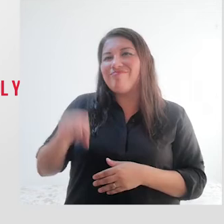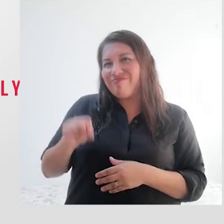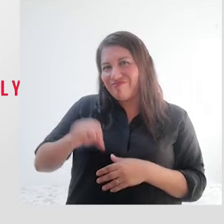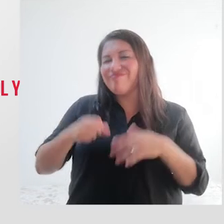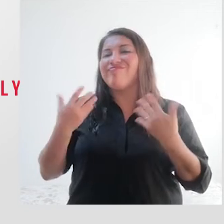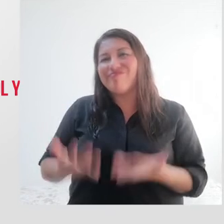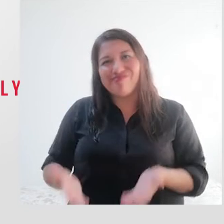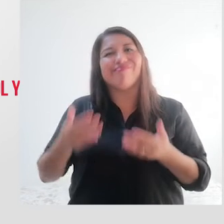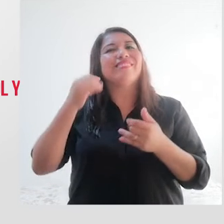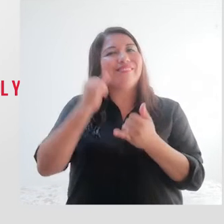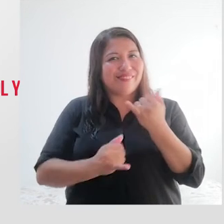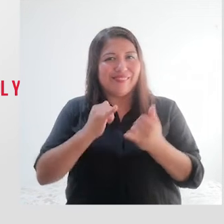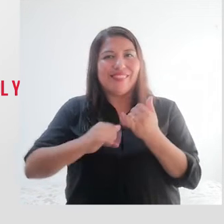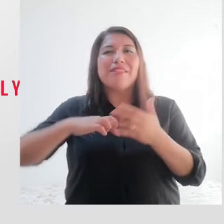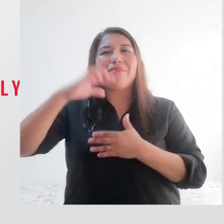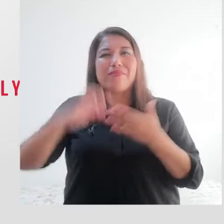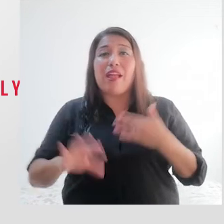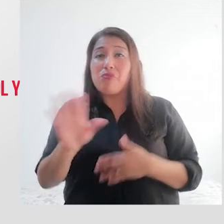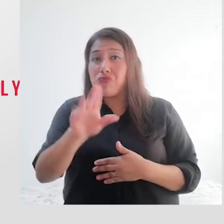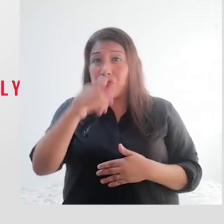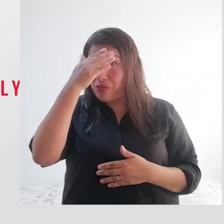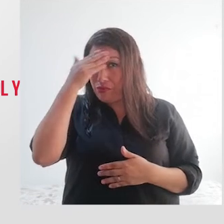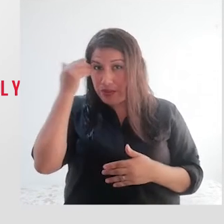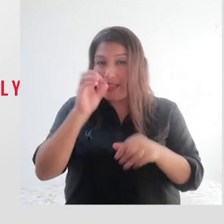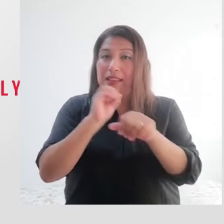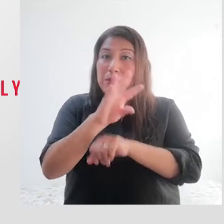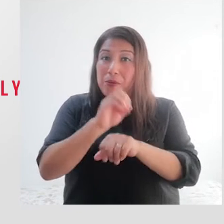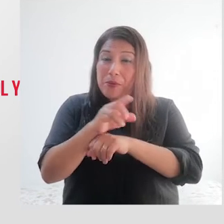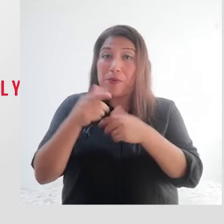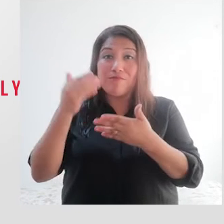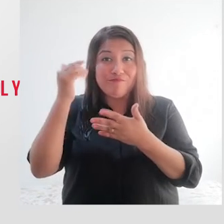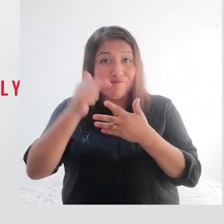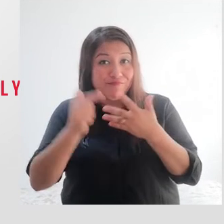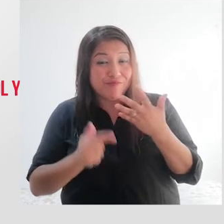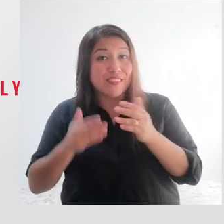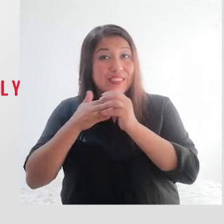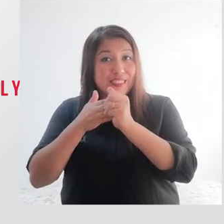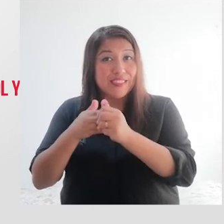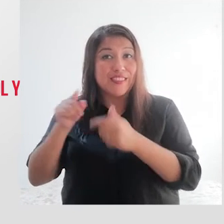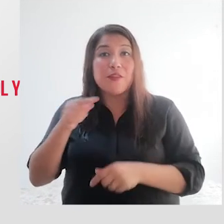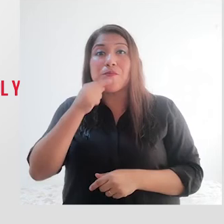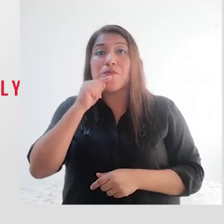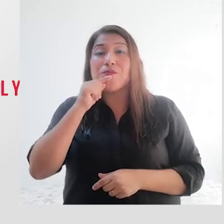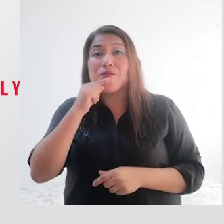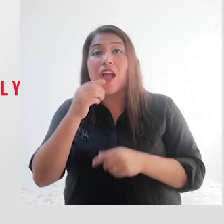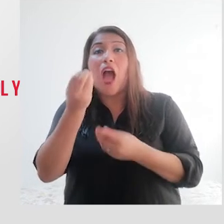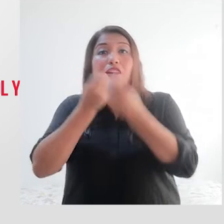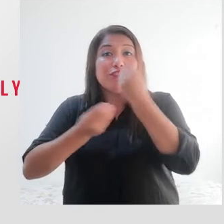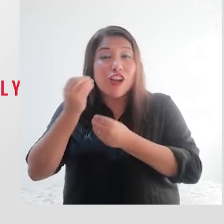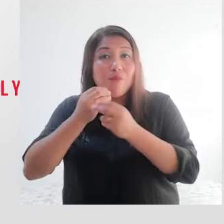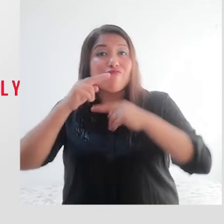Enrique, ya vamos llegando al final del programa. No se olviden seguir las recomendaciones que nos ha indicado la